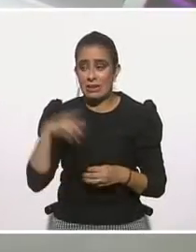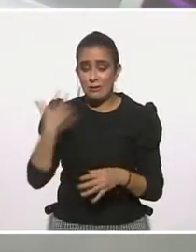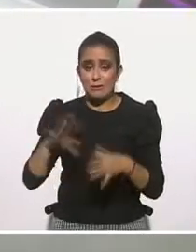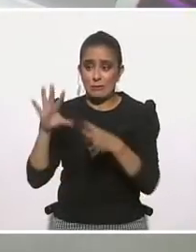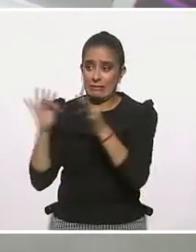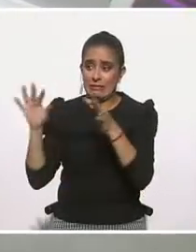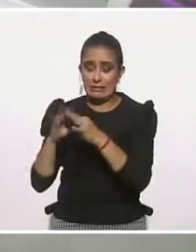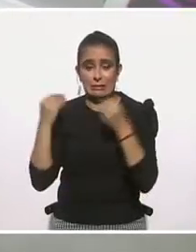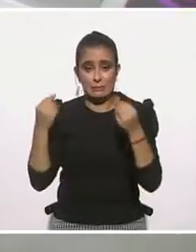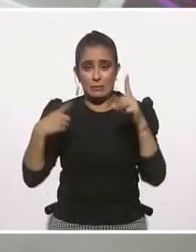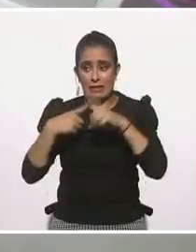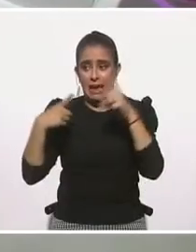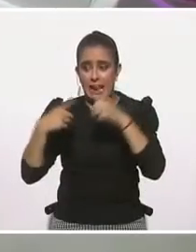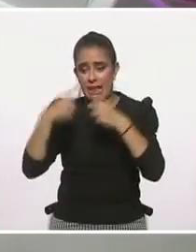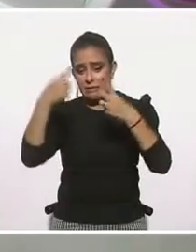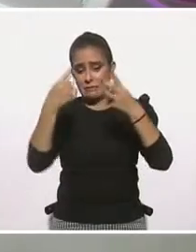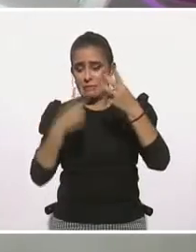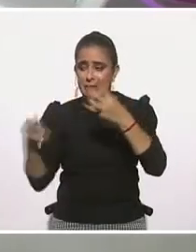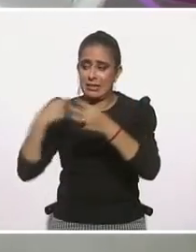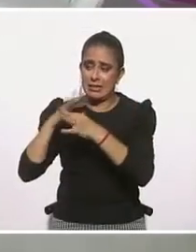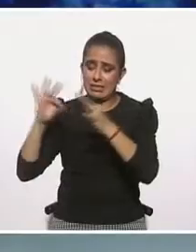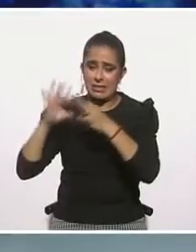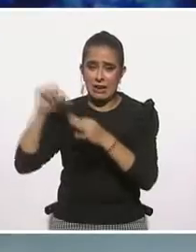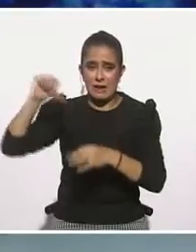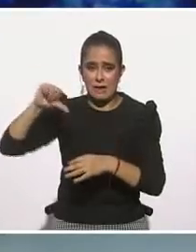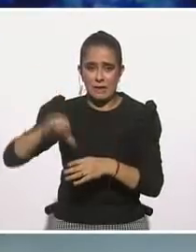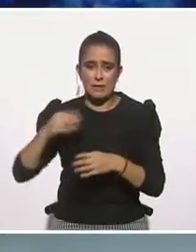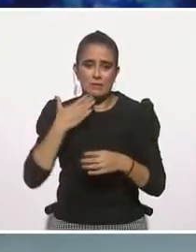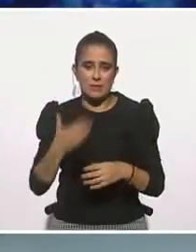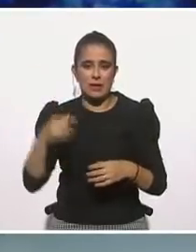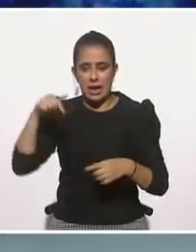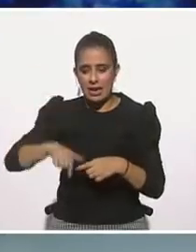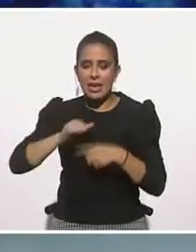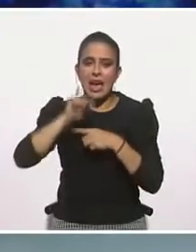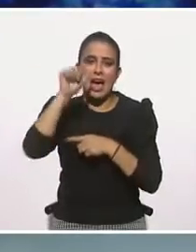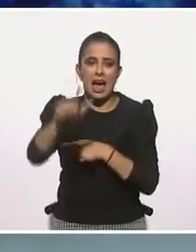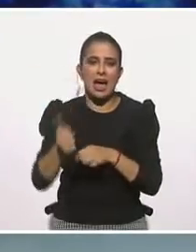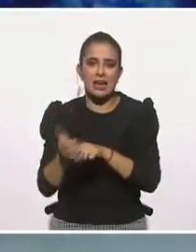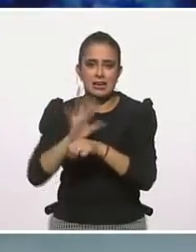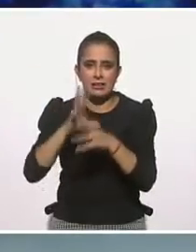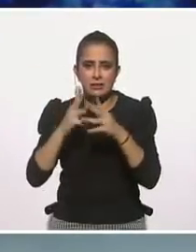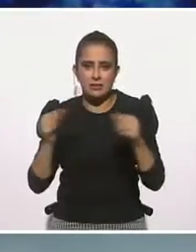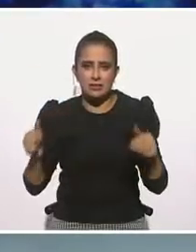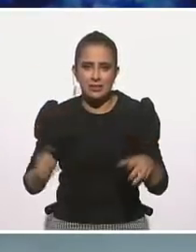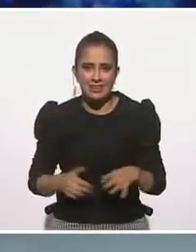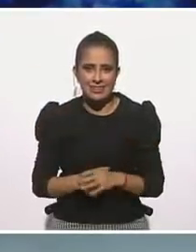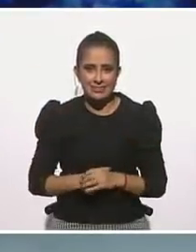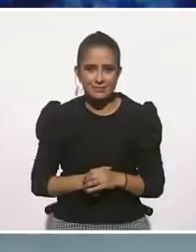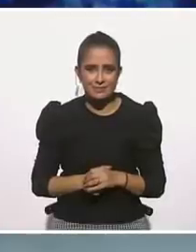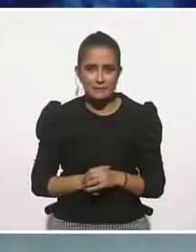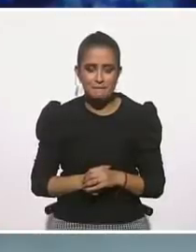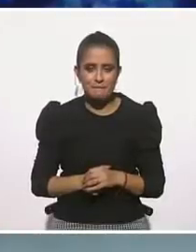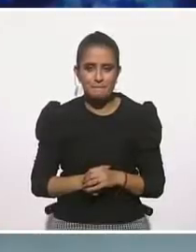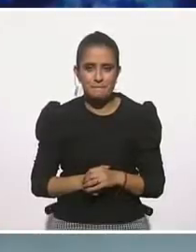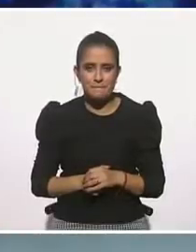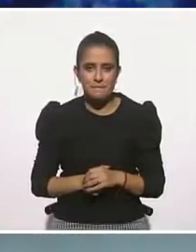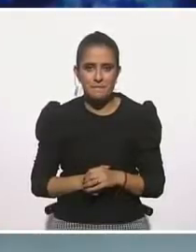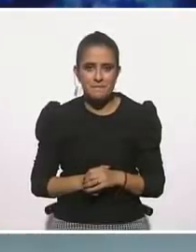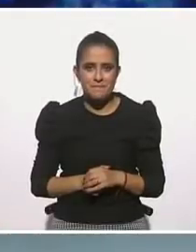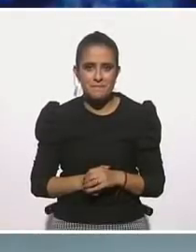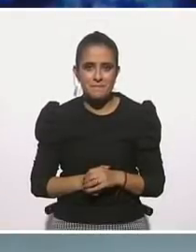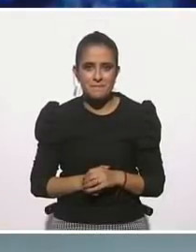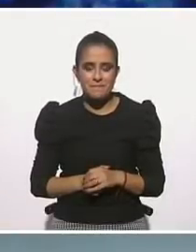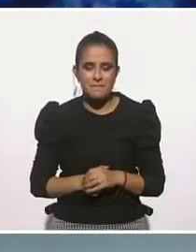muchísimas tareas. favor. De aquí en lo que termine la pandemia. Muy bien. No, pues, seguimos con el tema.